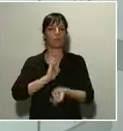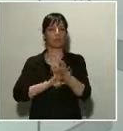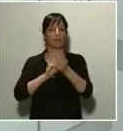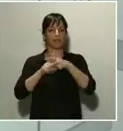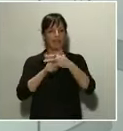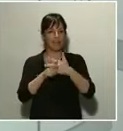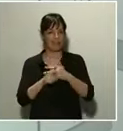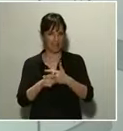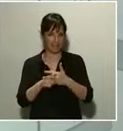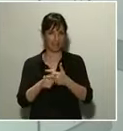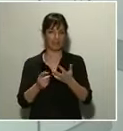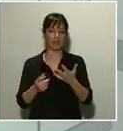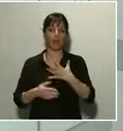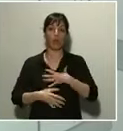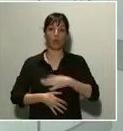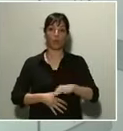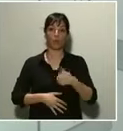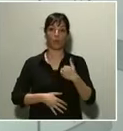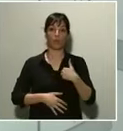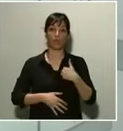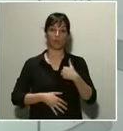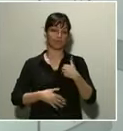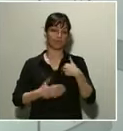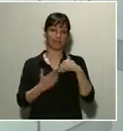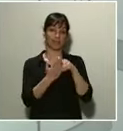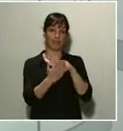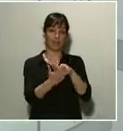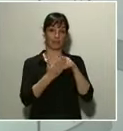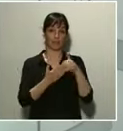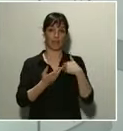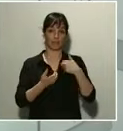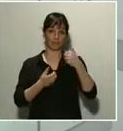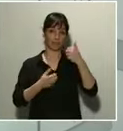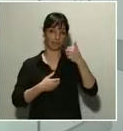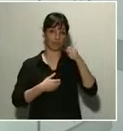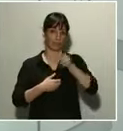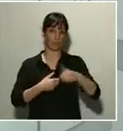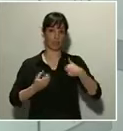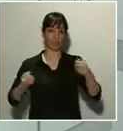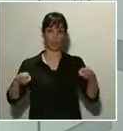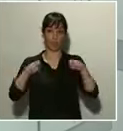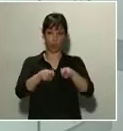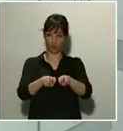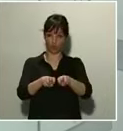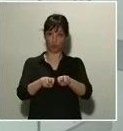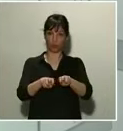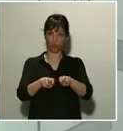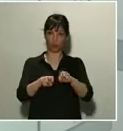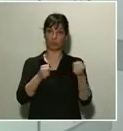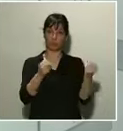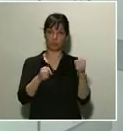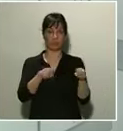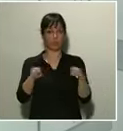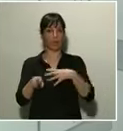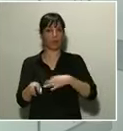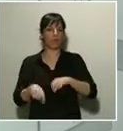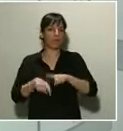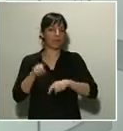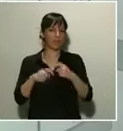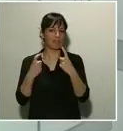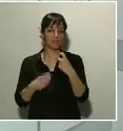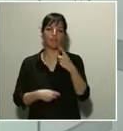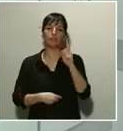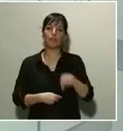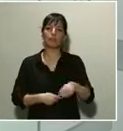viajar dos conductores en cabina si el transporte así lo requiere y también para garantizarles el acceso a servicios básicos de aseo